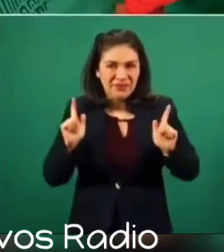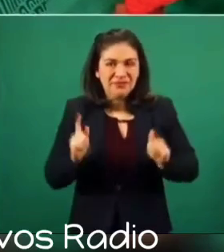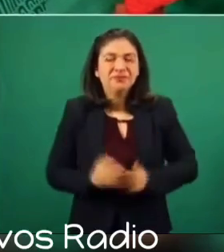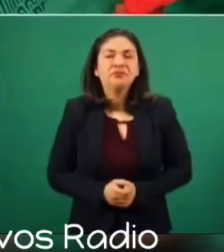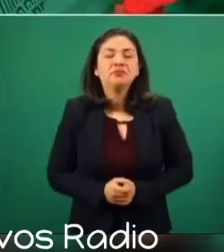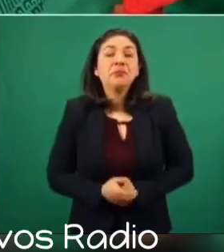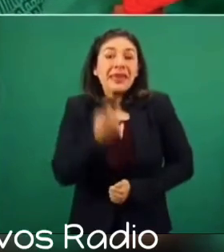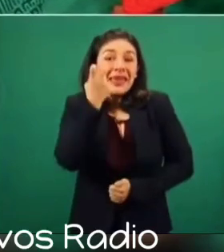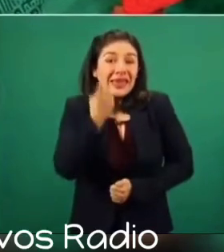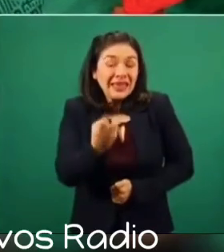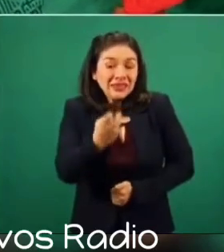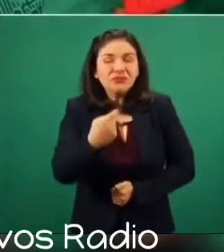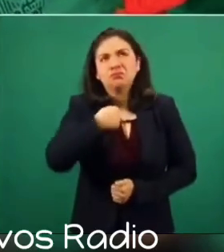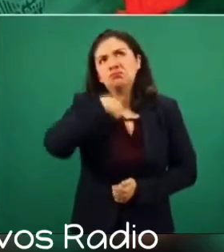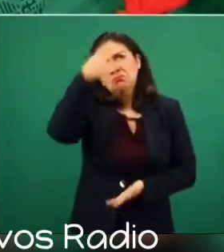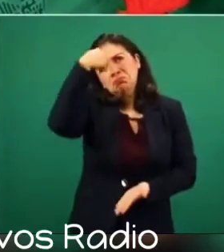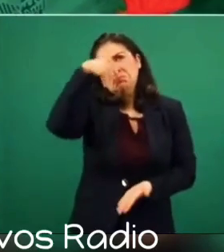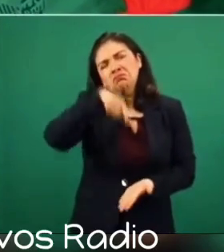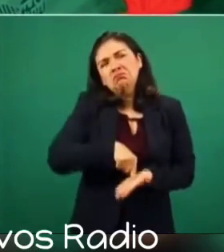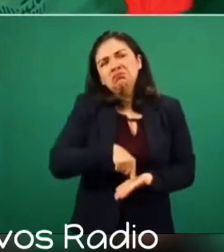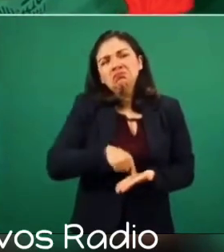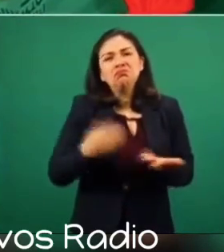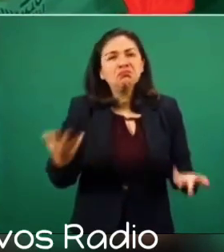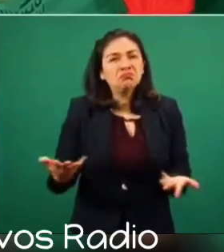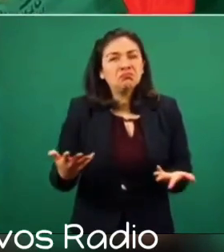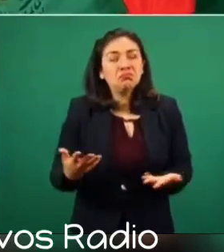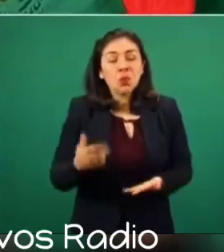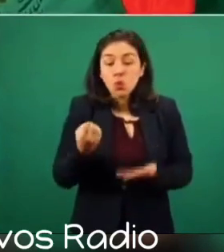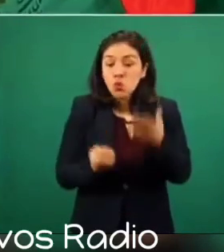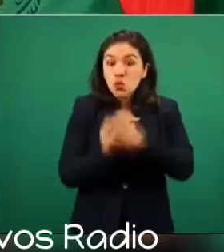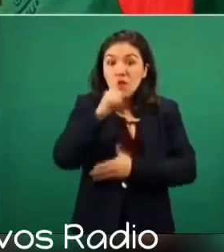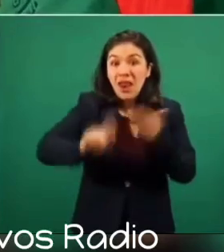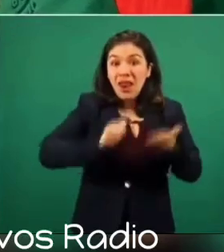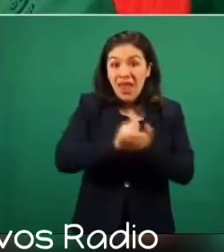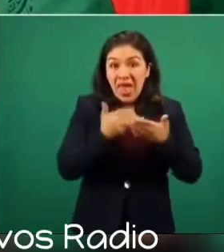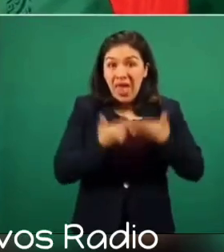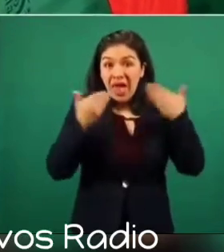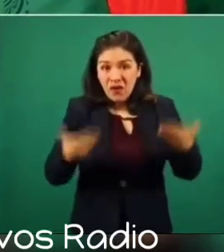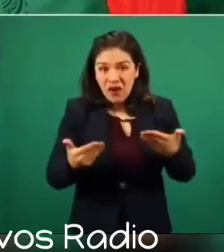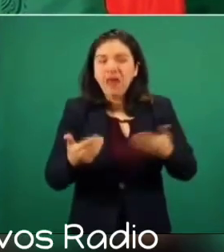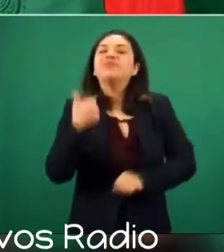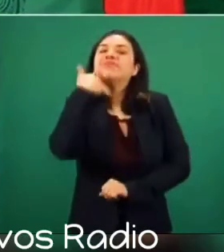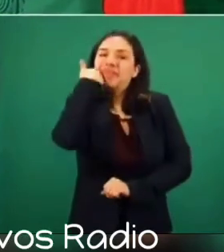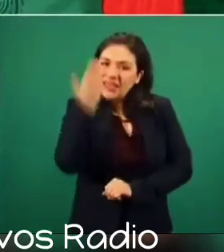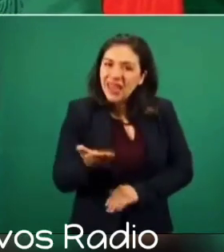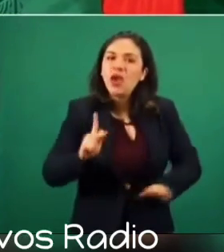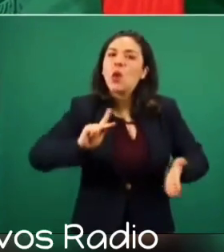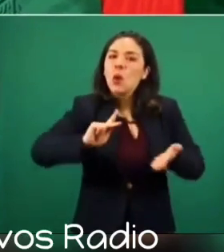Creo que esta nueva ley busca